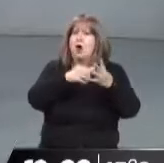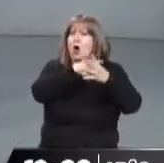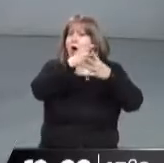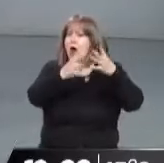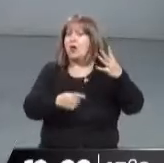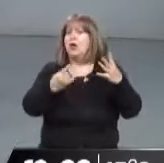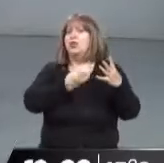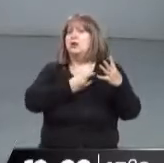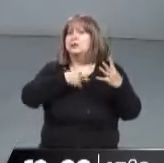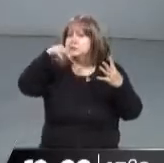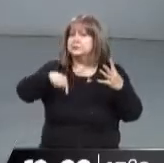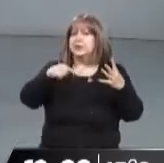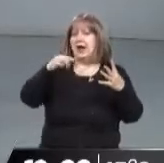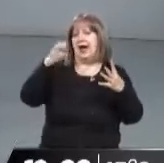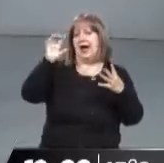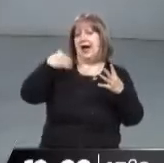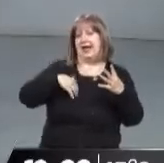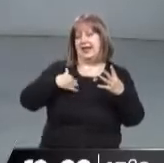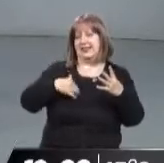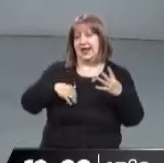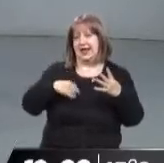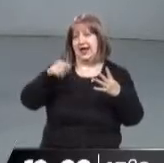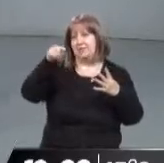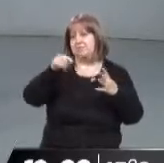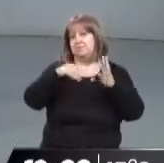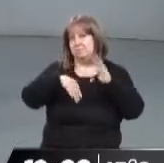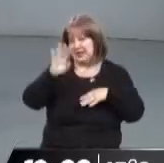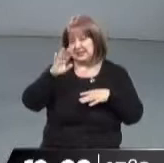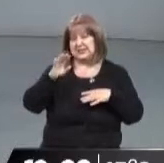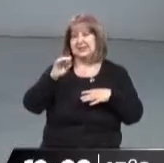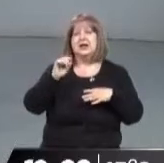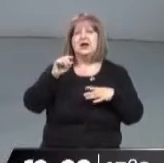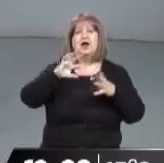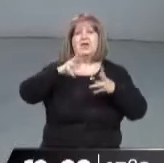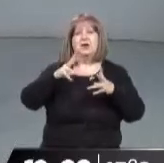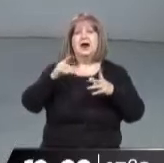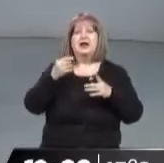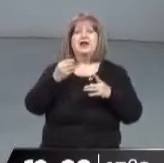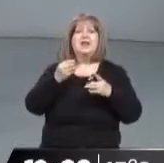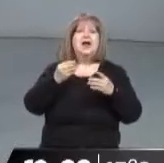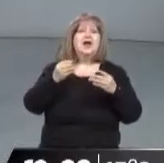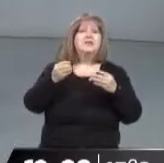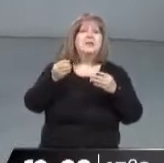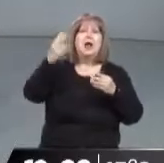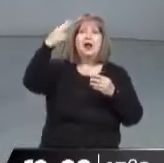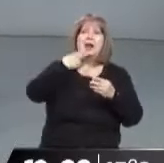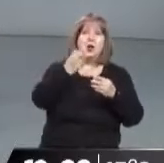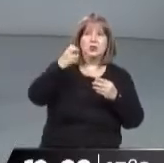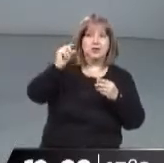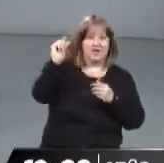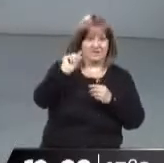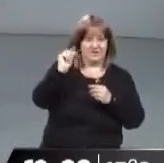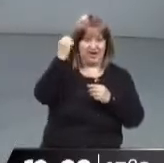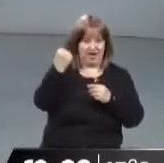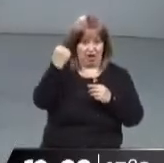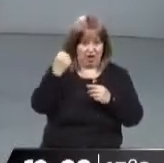se fabrica plenamente en la Argentina, pero sí se ensamblan, se producen en algunas partes, y que sean de bajo consumo. La idea es ir cambiando la